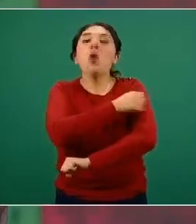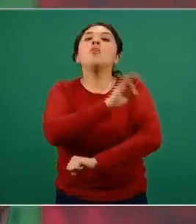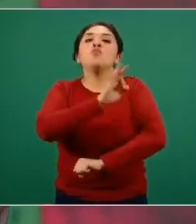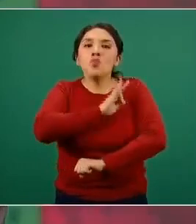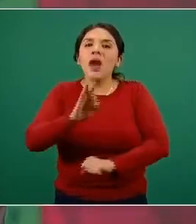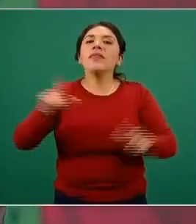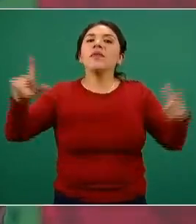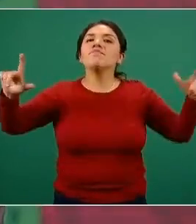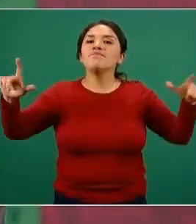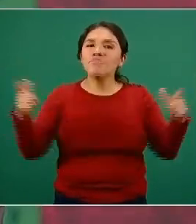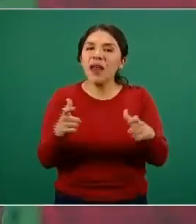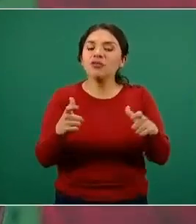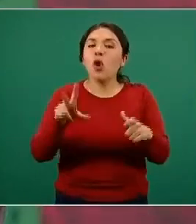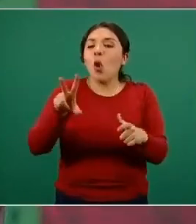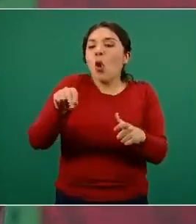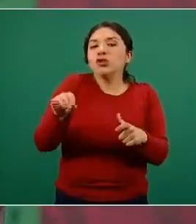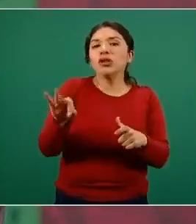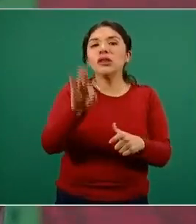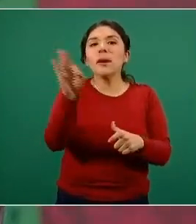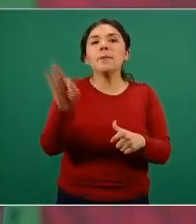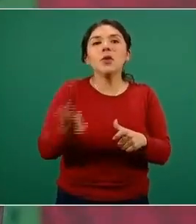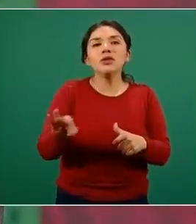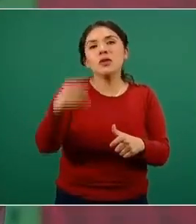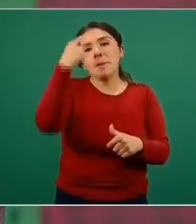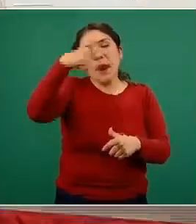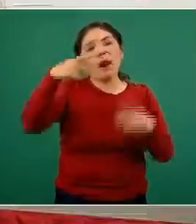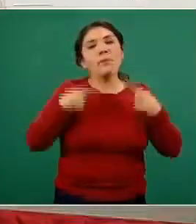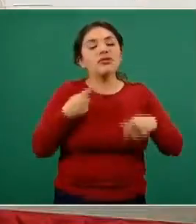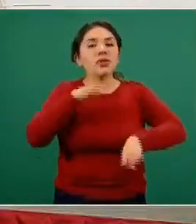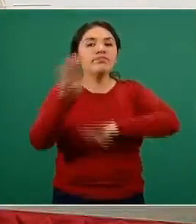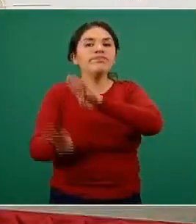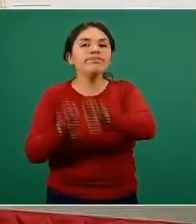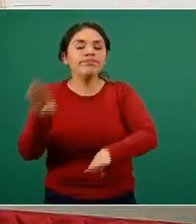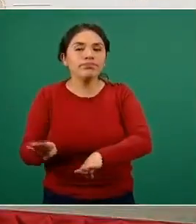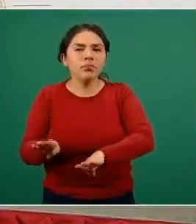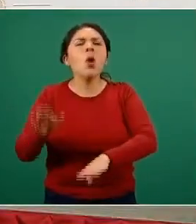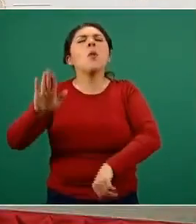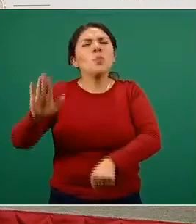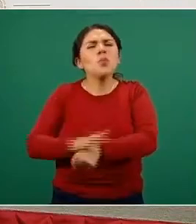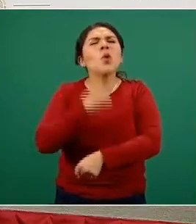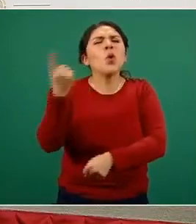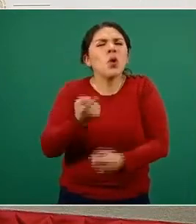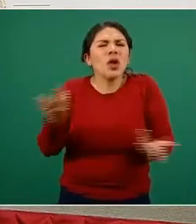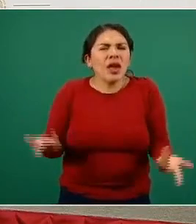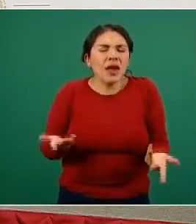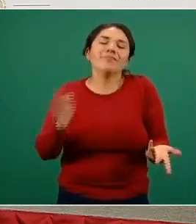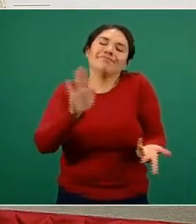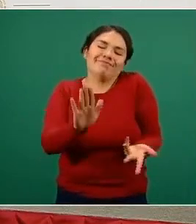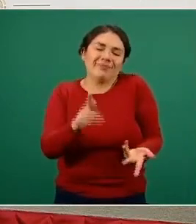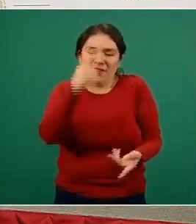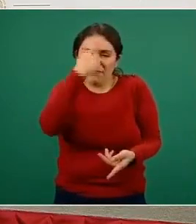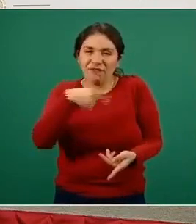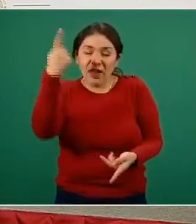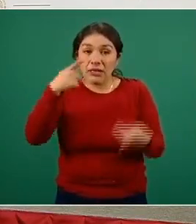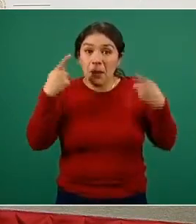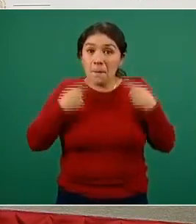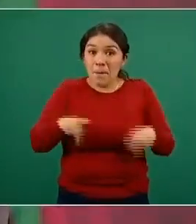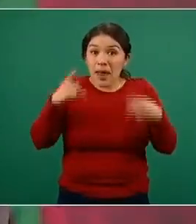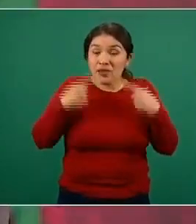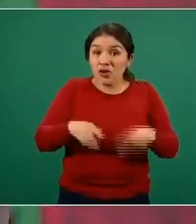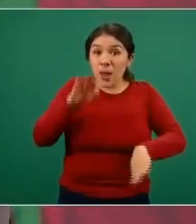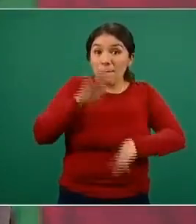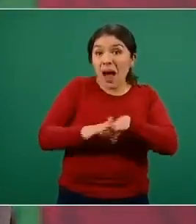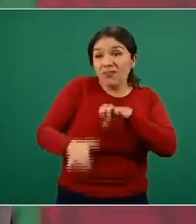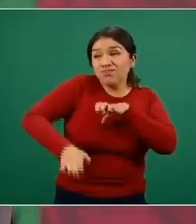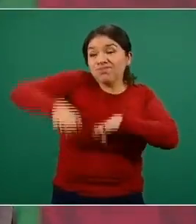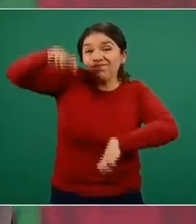reducción de 80 por ciento en la mortalidad. La razón es obvia, las poblaciones de